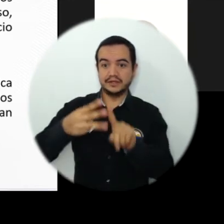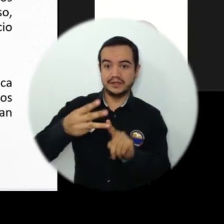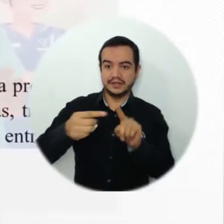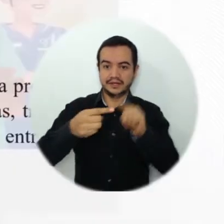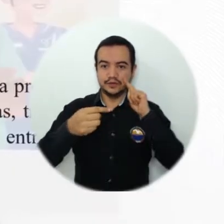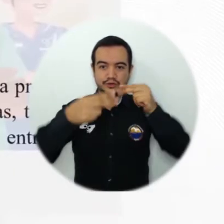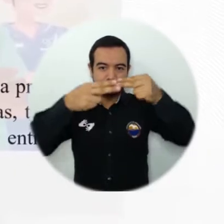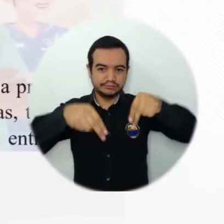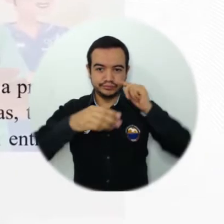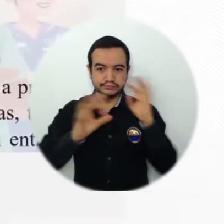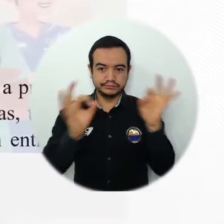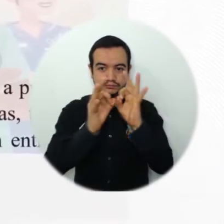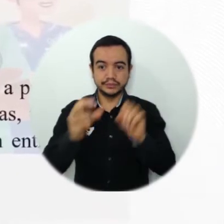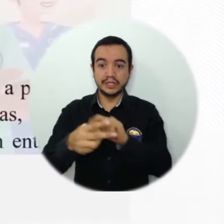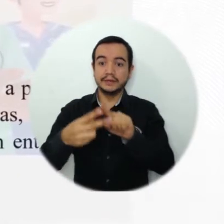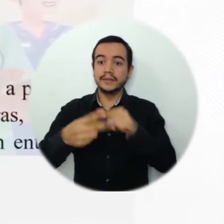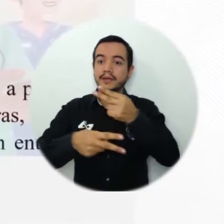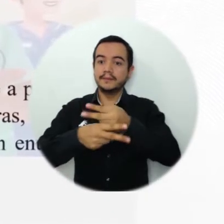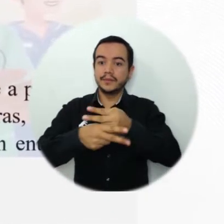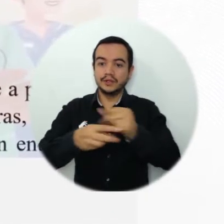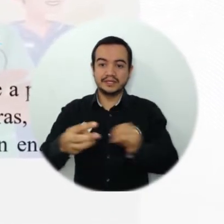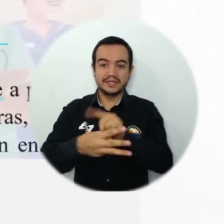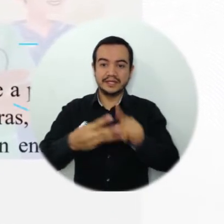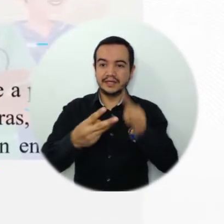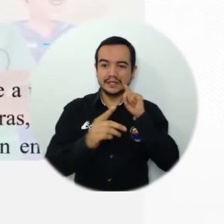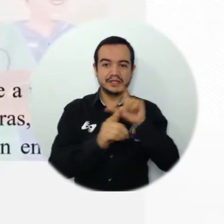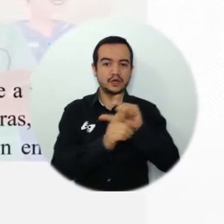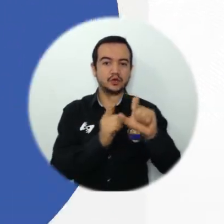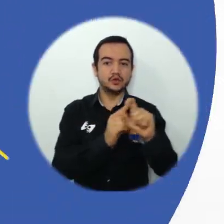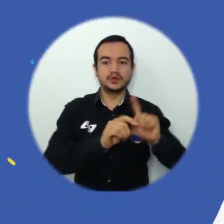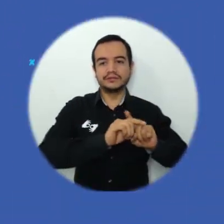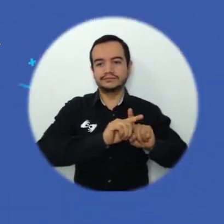enfoque de género, violencia y posconflicto e interculturalidad.